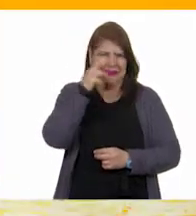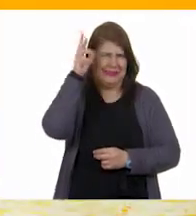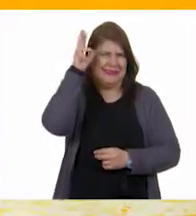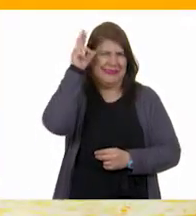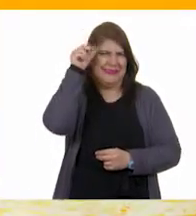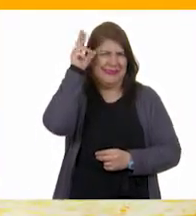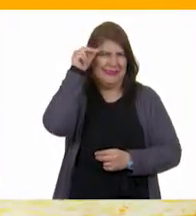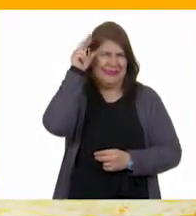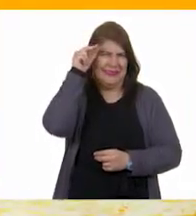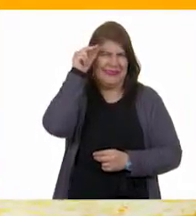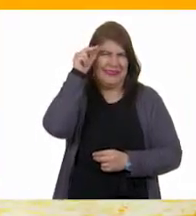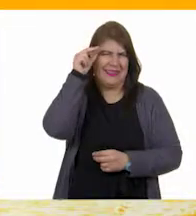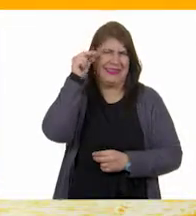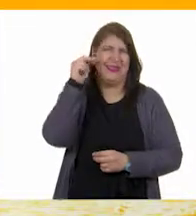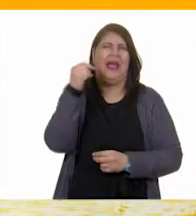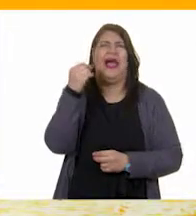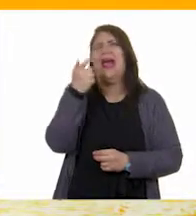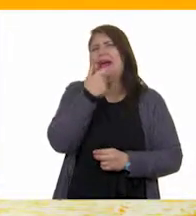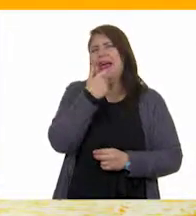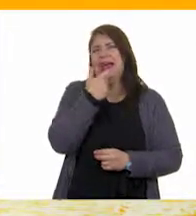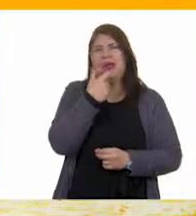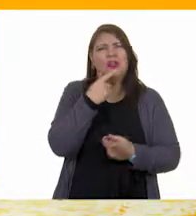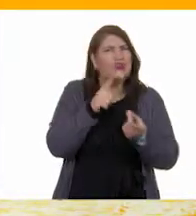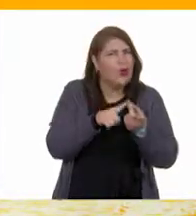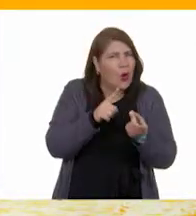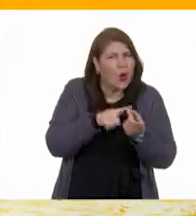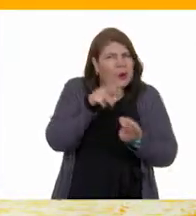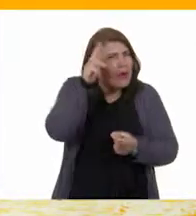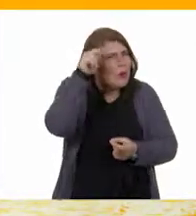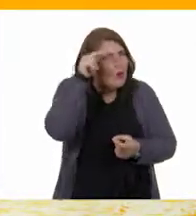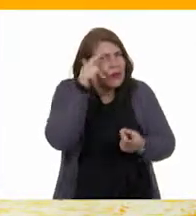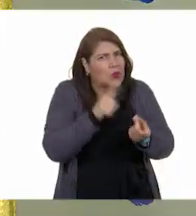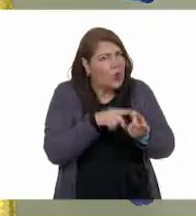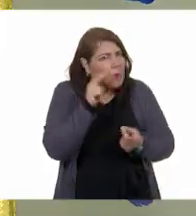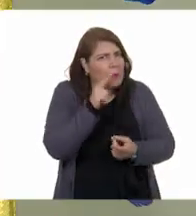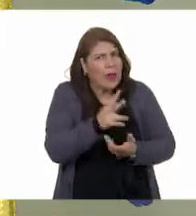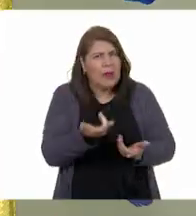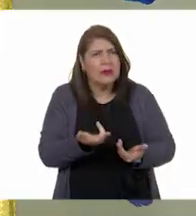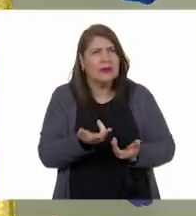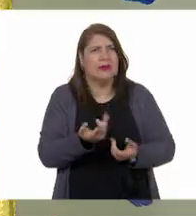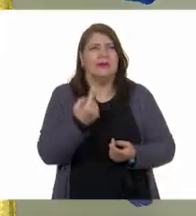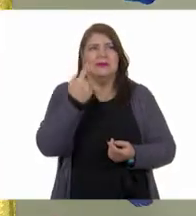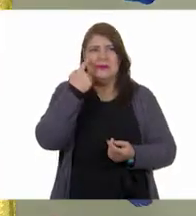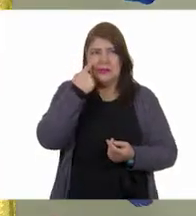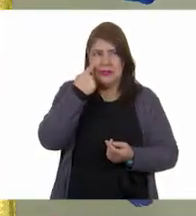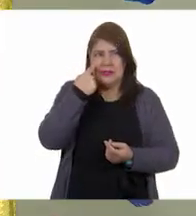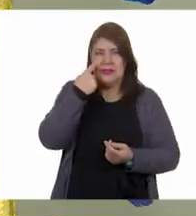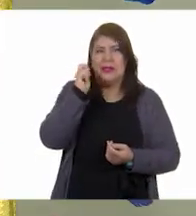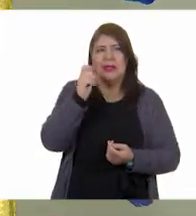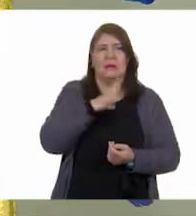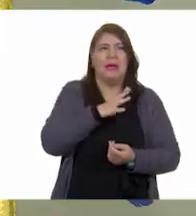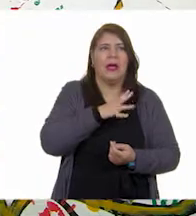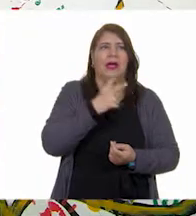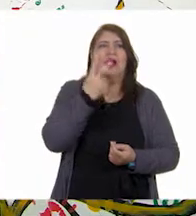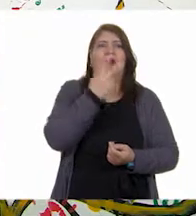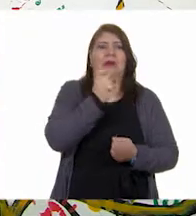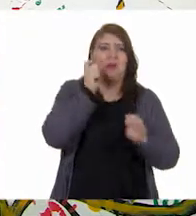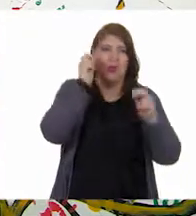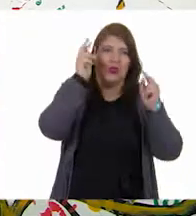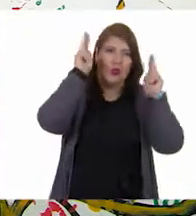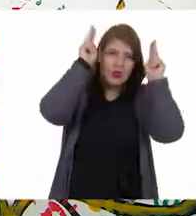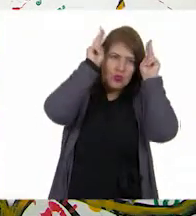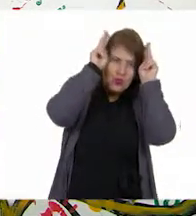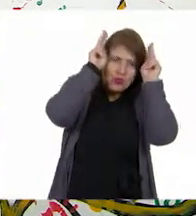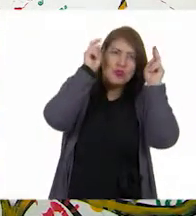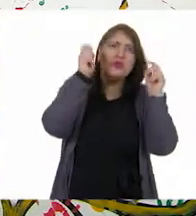¡Conejo! ¡Qué gracioso! ¿En dónde ves el conejo? Pues, está muy claro. Mira, ahí se ven sus orejitas y